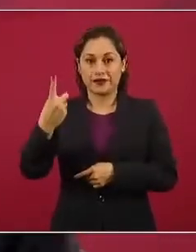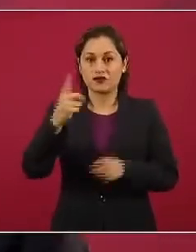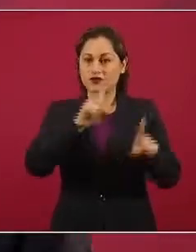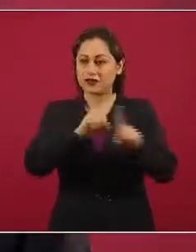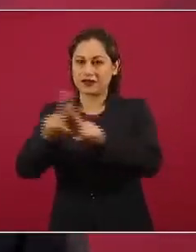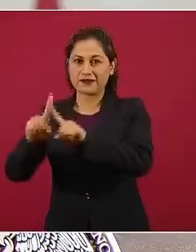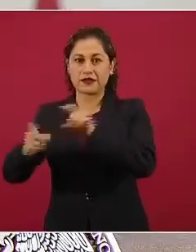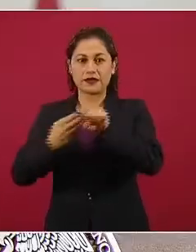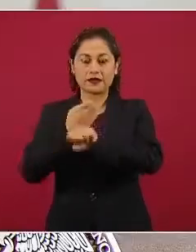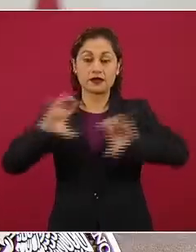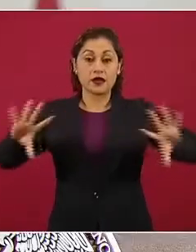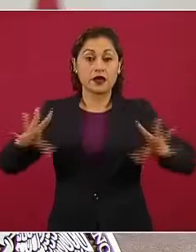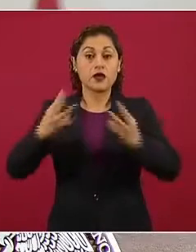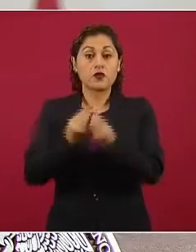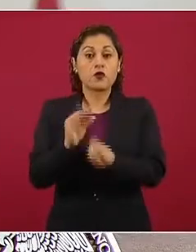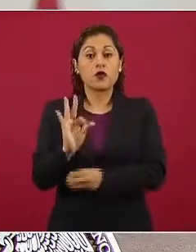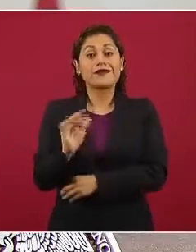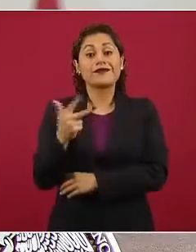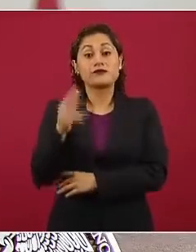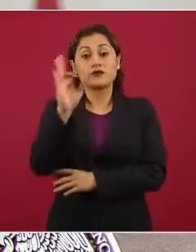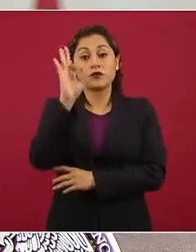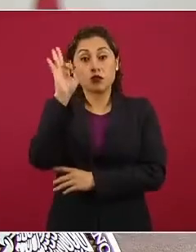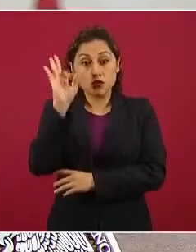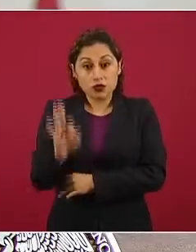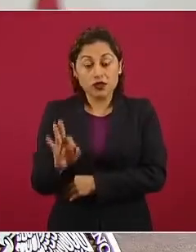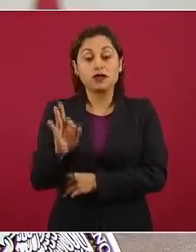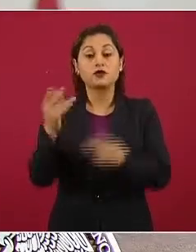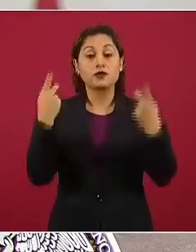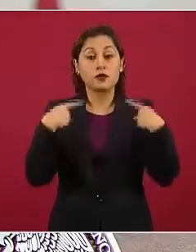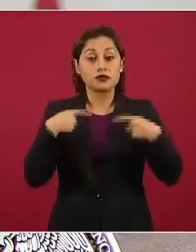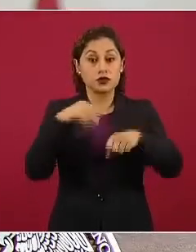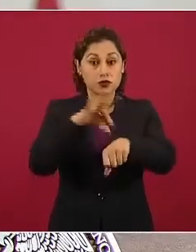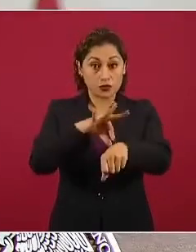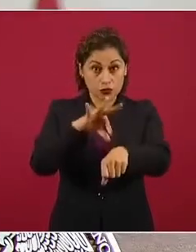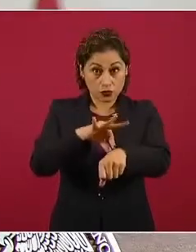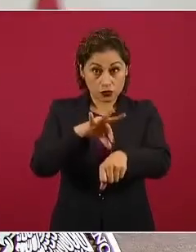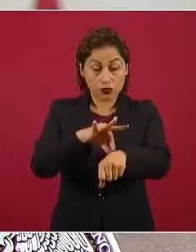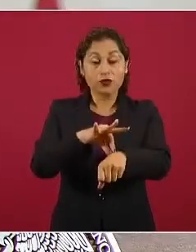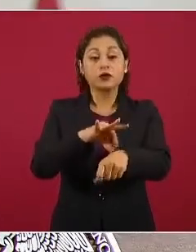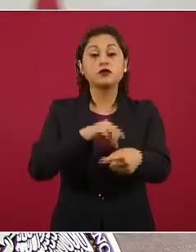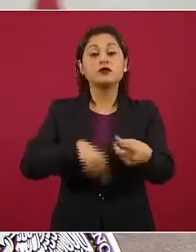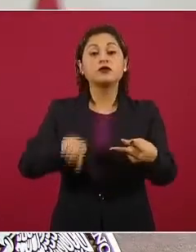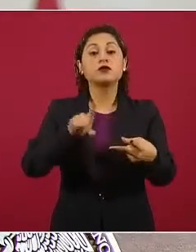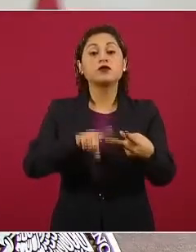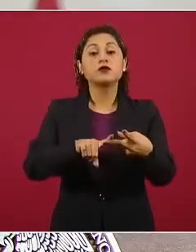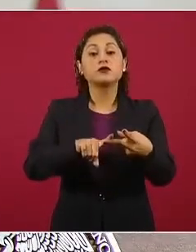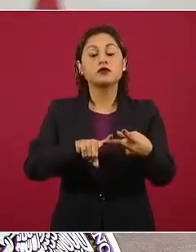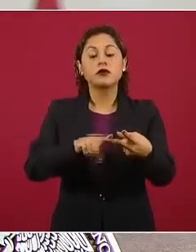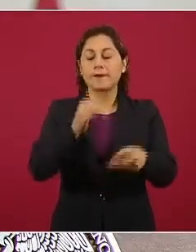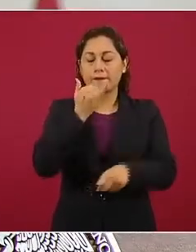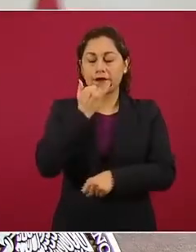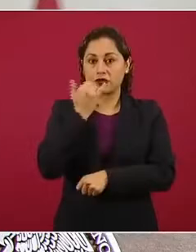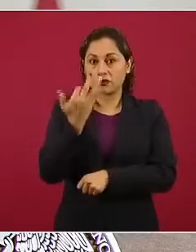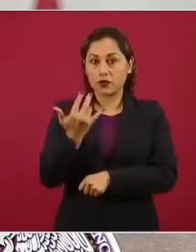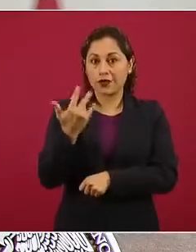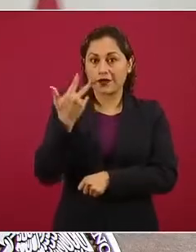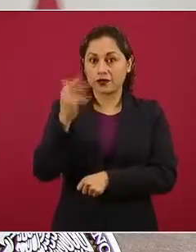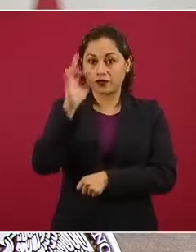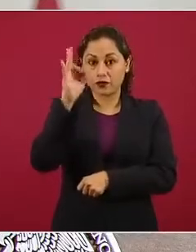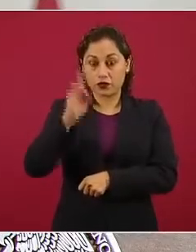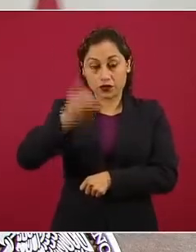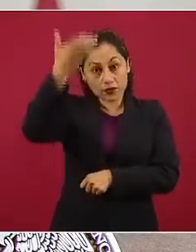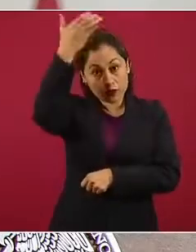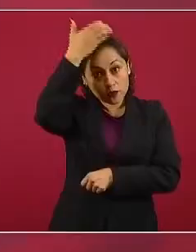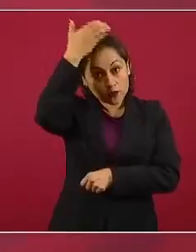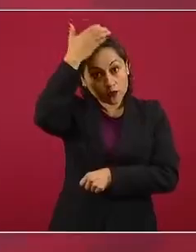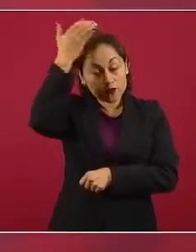momento son 48 por ciento médicos, 58 por ciento enfermeras. Y